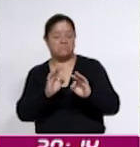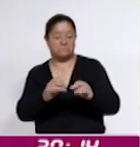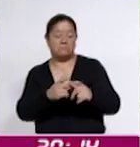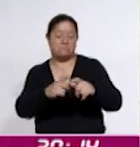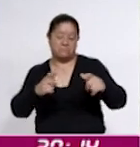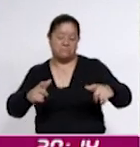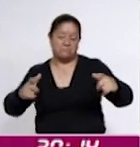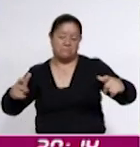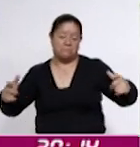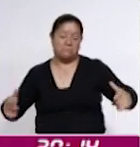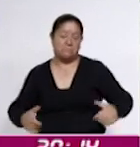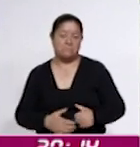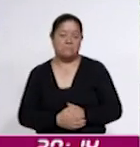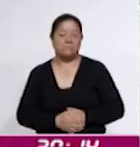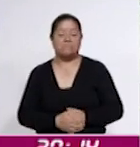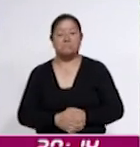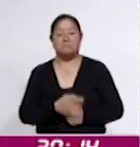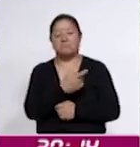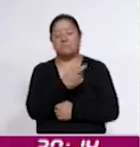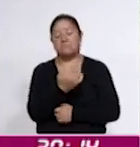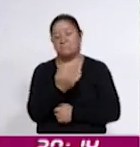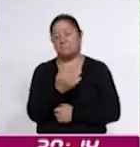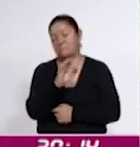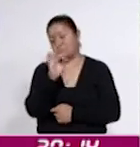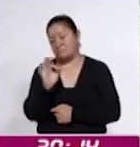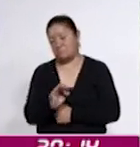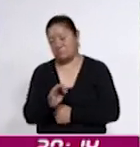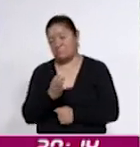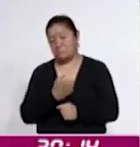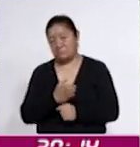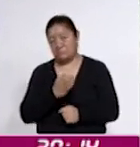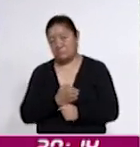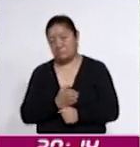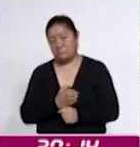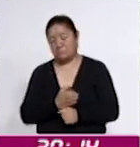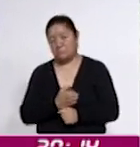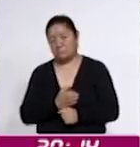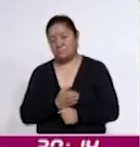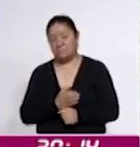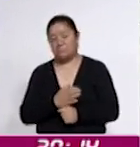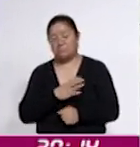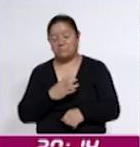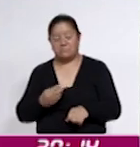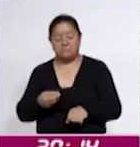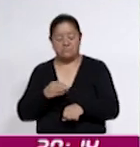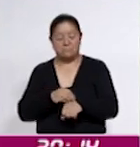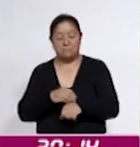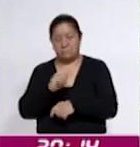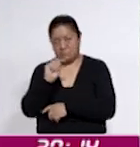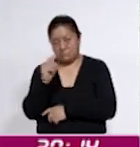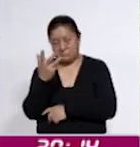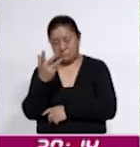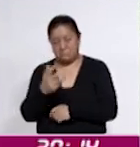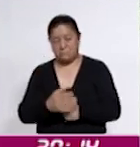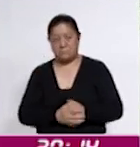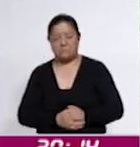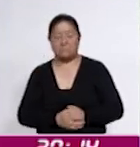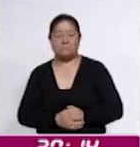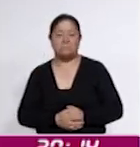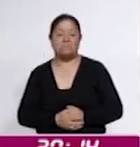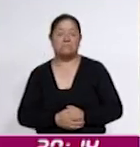entonces un crecimiento del 150% en este año, entonces hemos implementado tecnología, hemos tenido